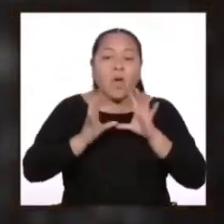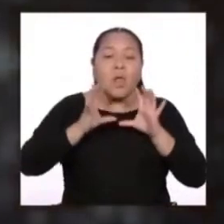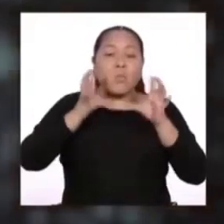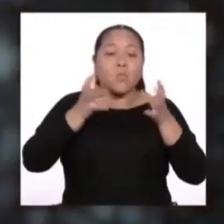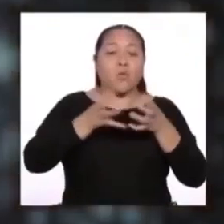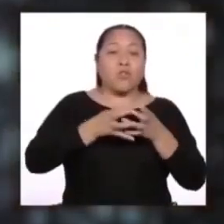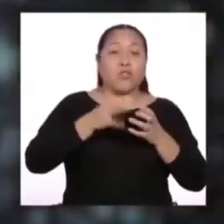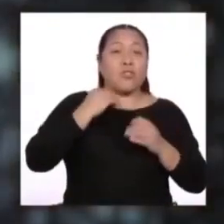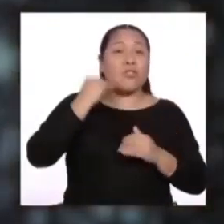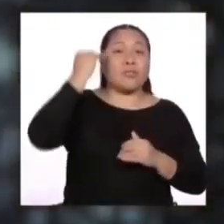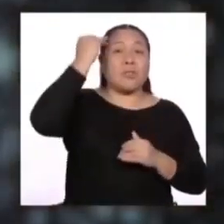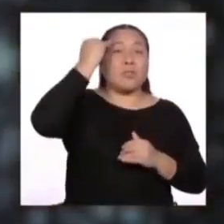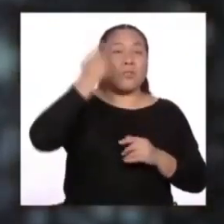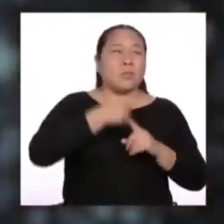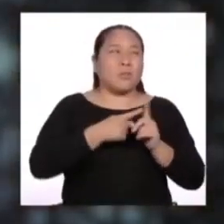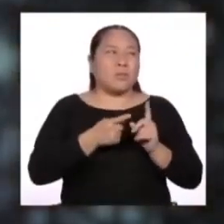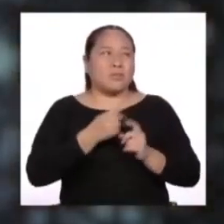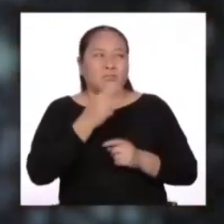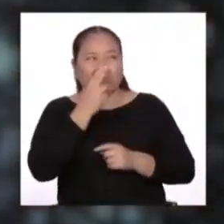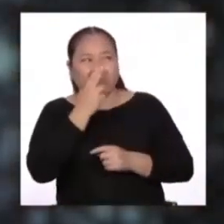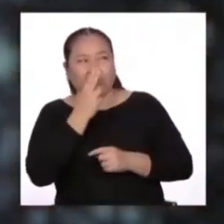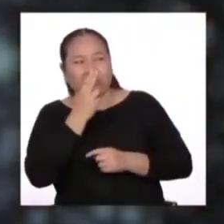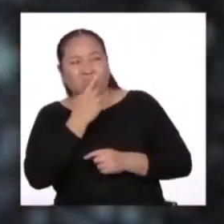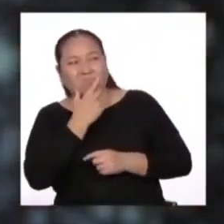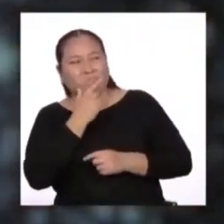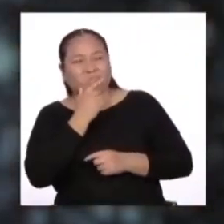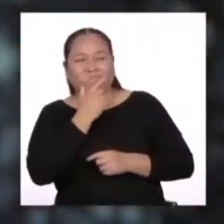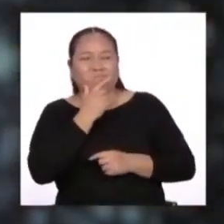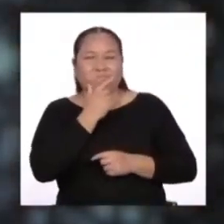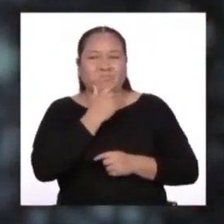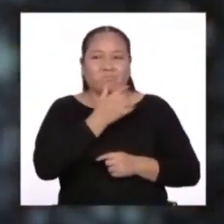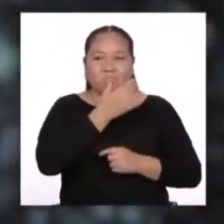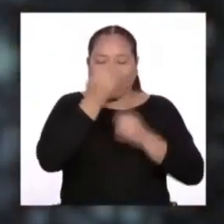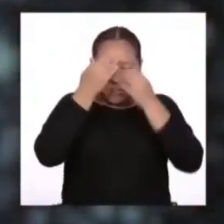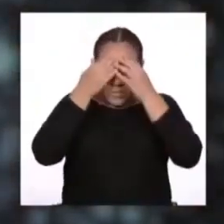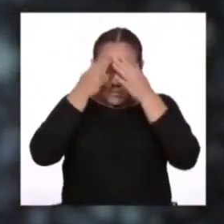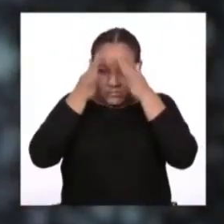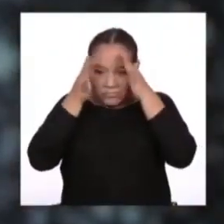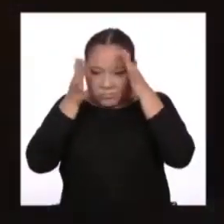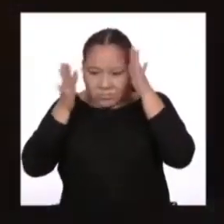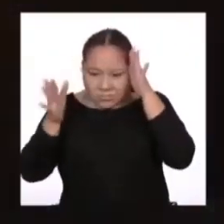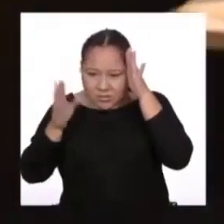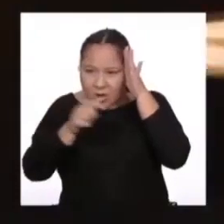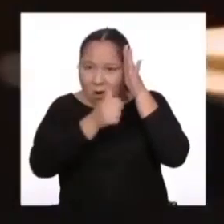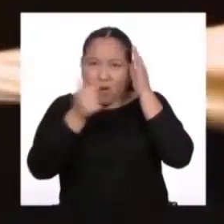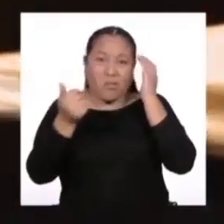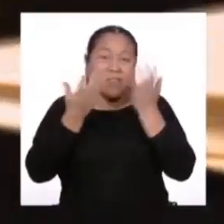Pero con cierto recelo, ¿no? Siempre buscando estar abierto a otras realidades, digamos.